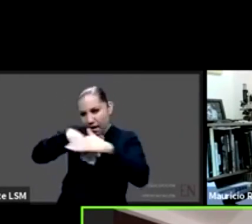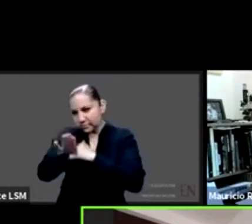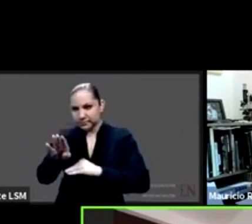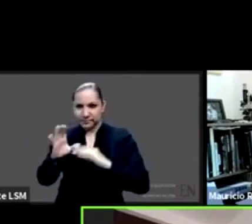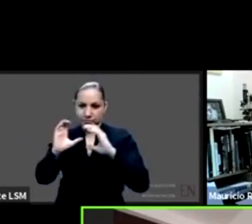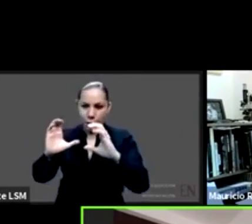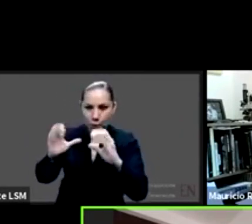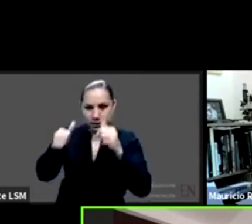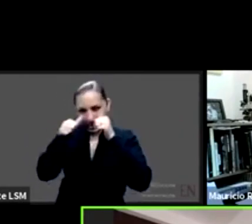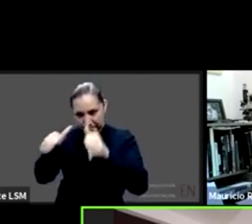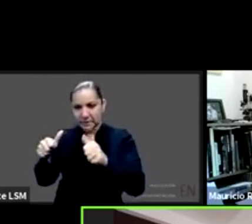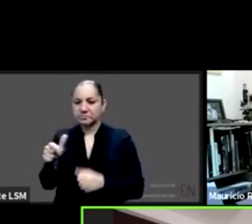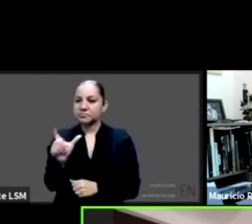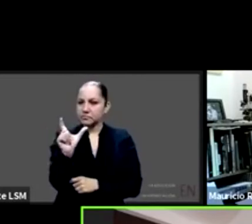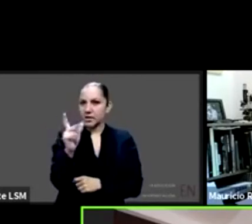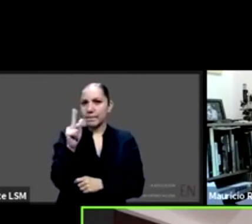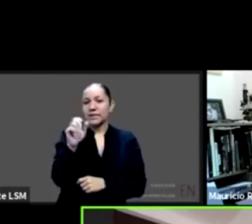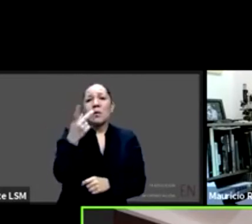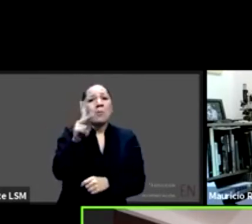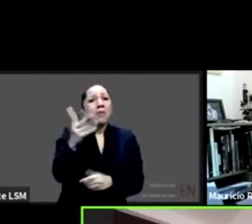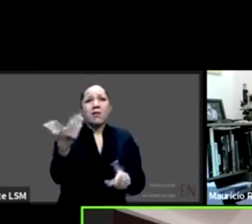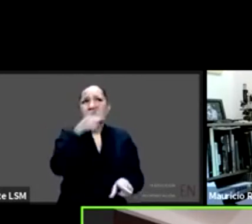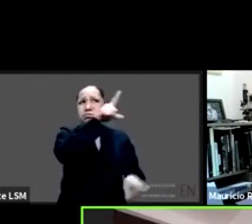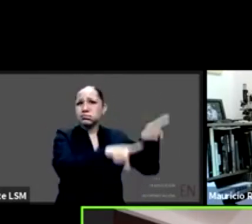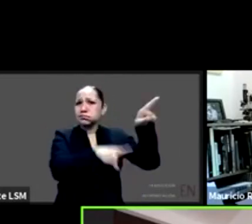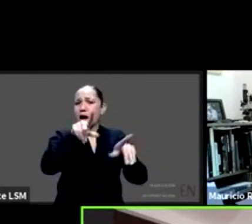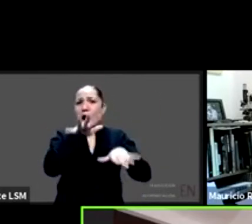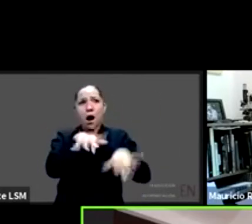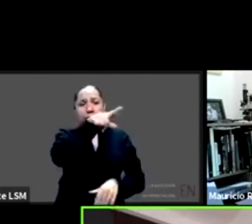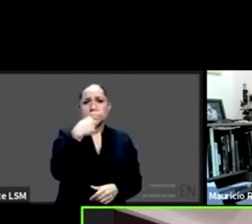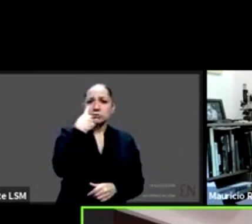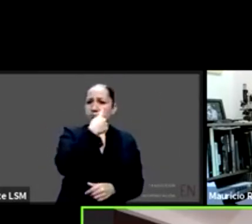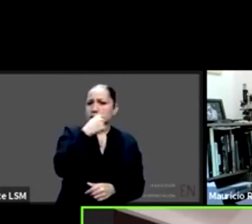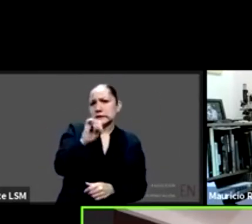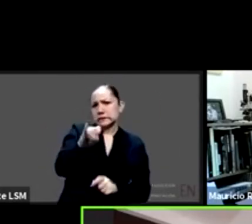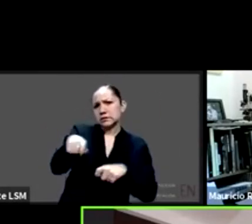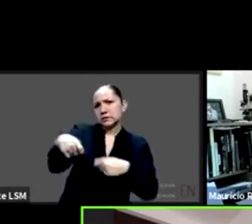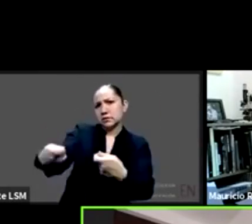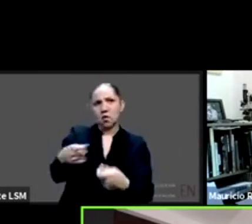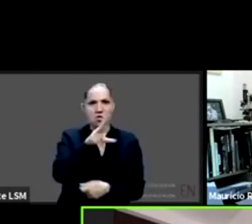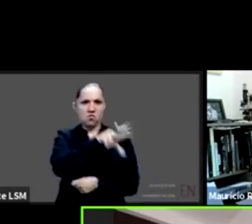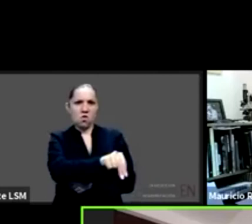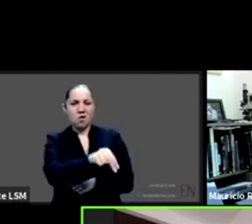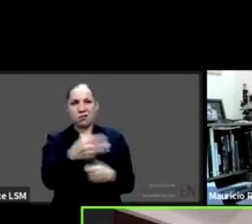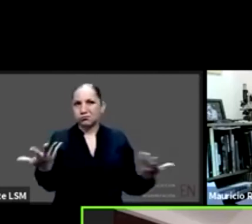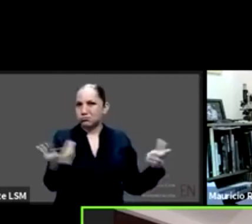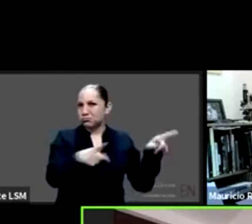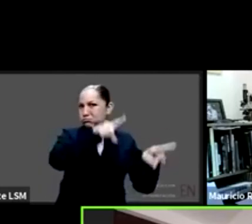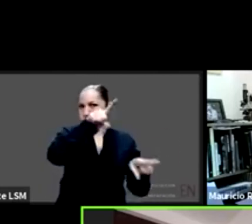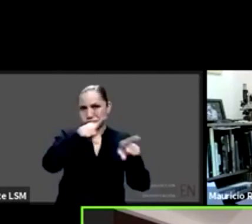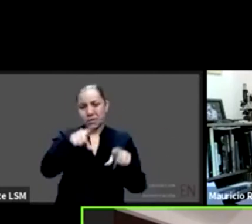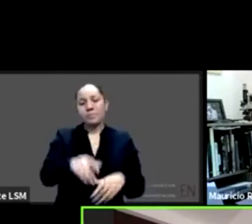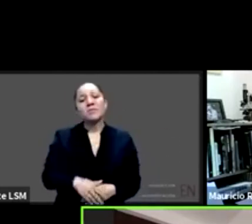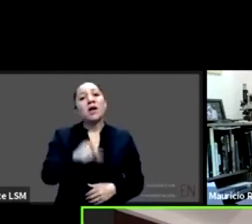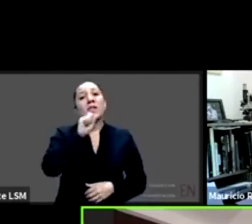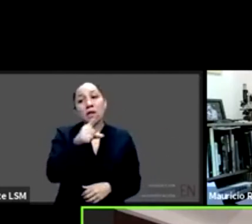lo hay y también queda criterio de los médicos o de la trabajadora social lo más reciente de estos mecanismos es el ISTE